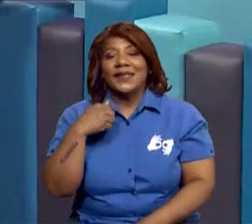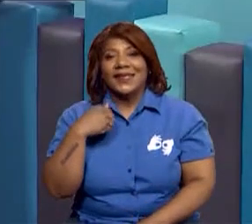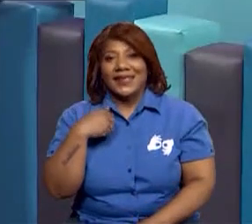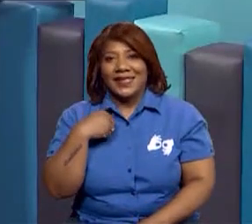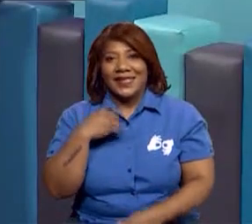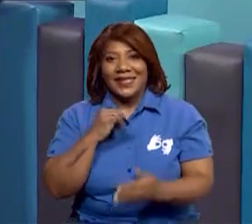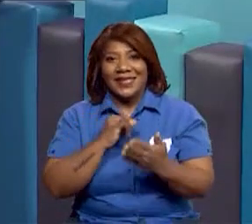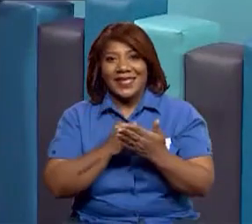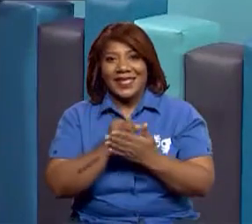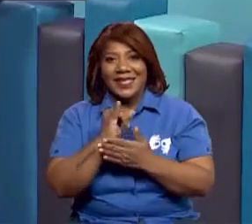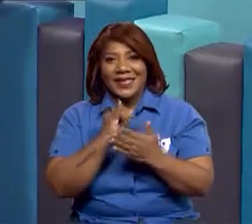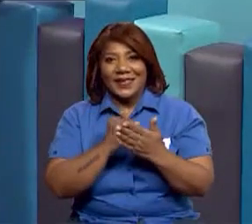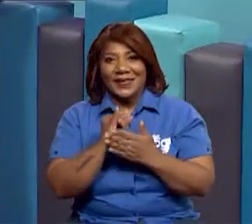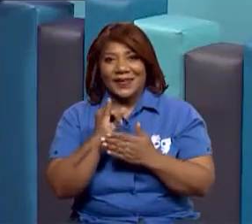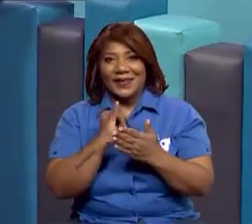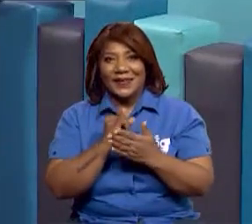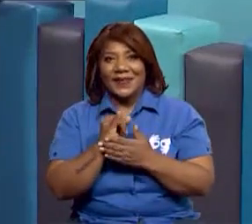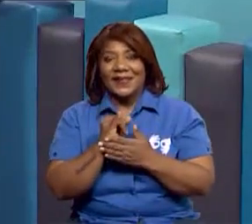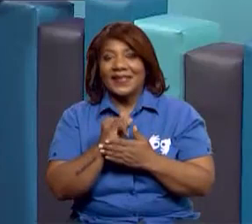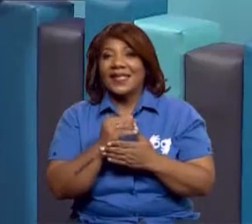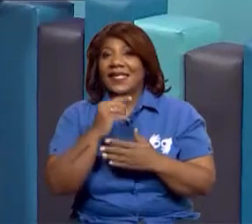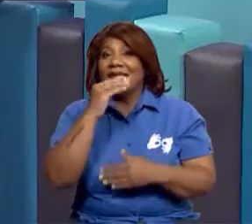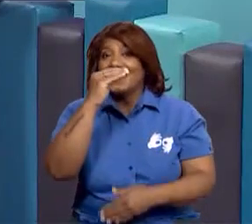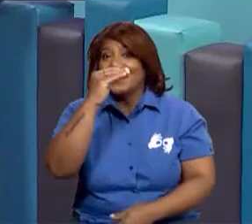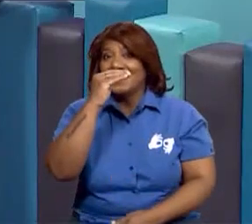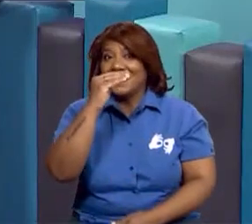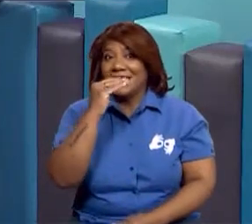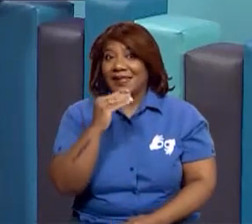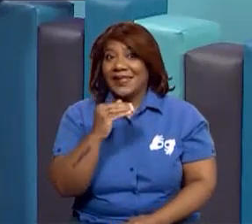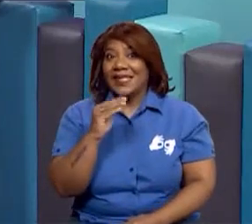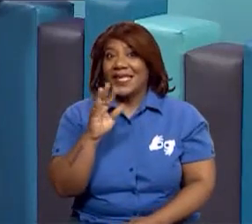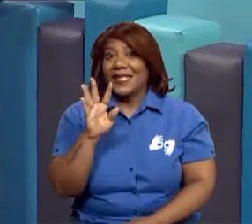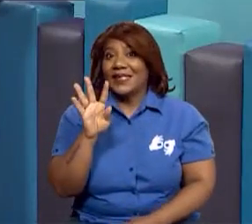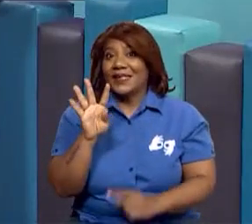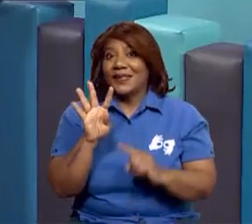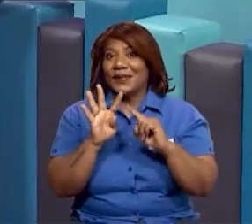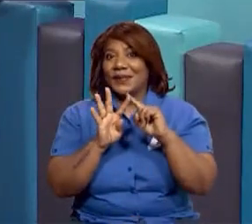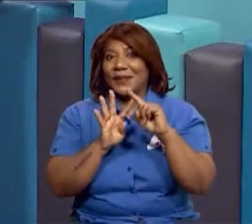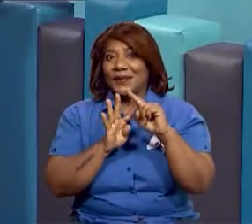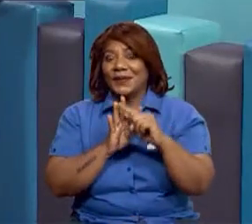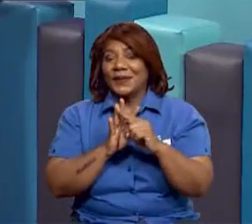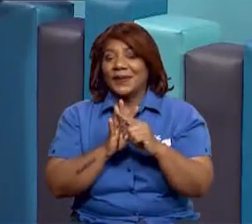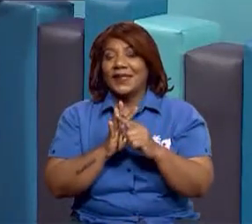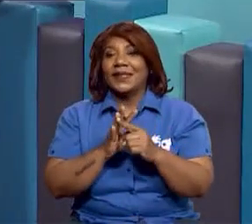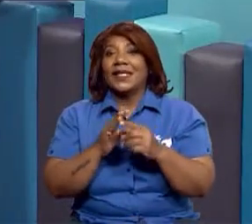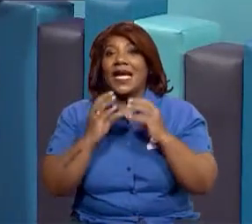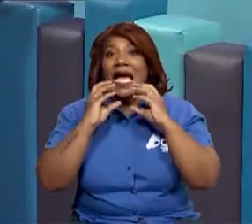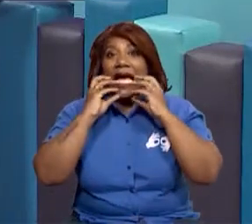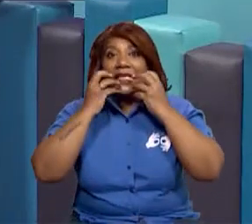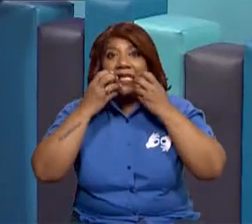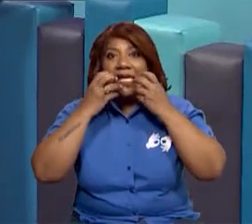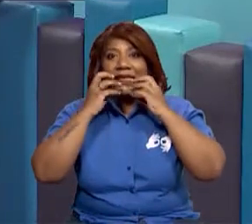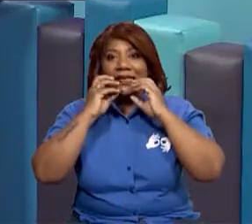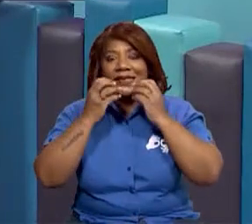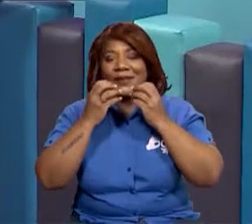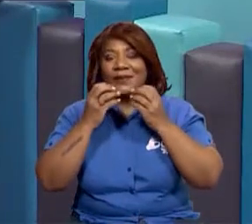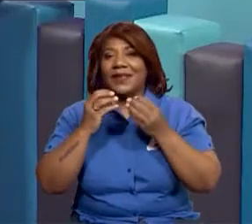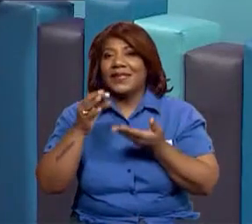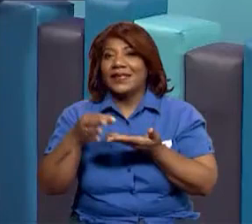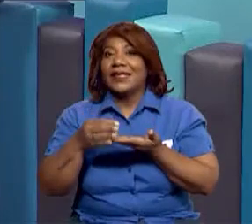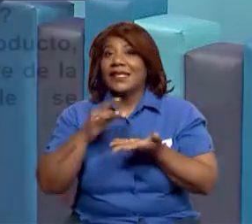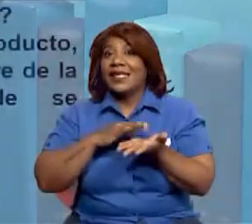investigar. Y aquí tenemos las imágenes del maíz, el arroz, el café